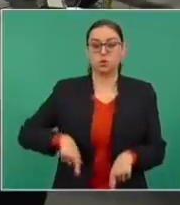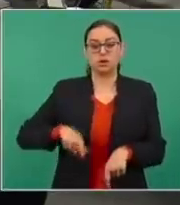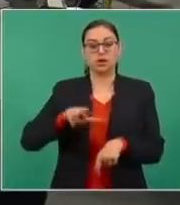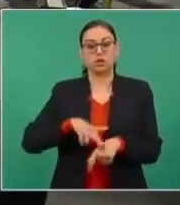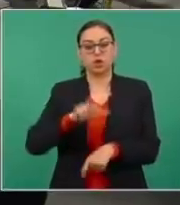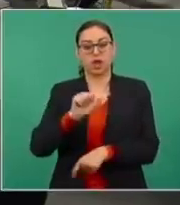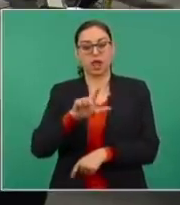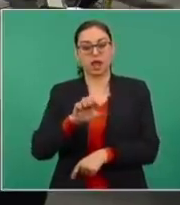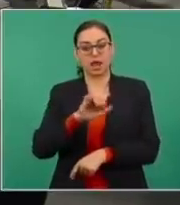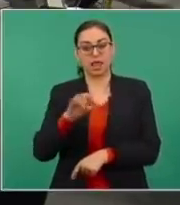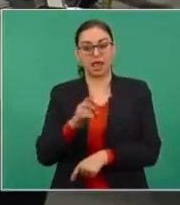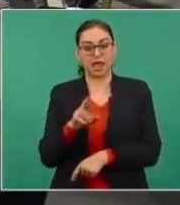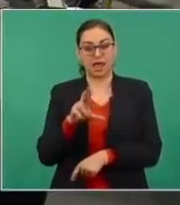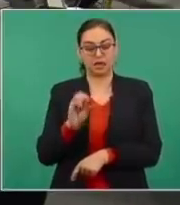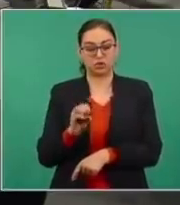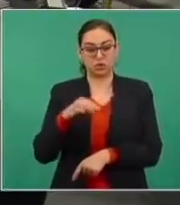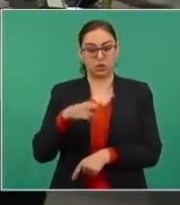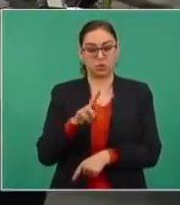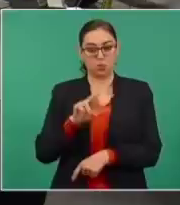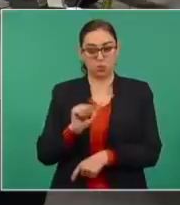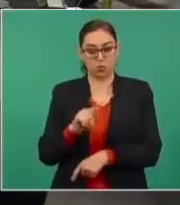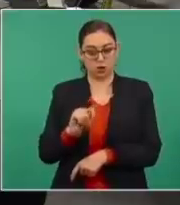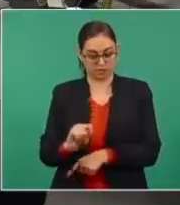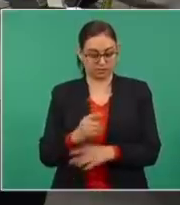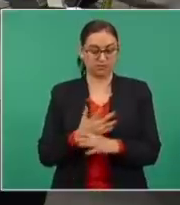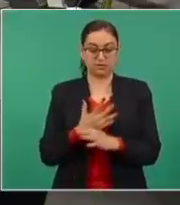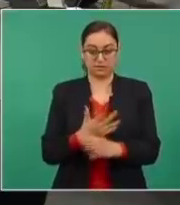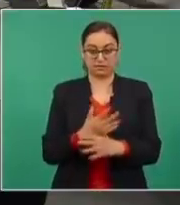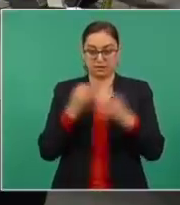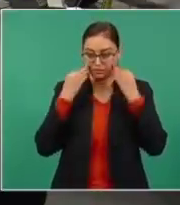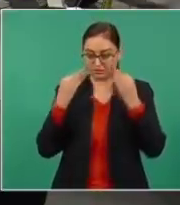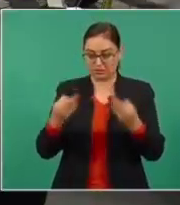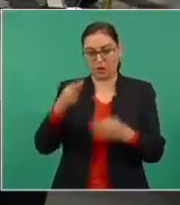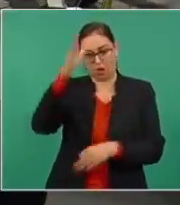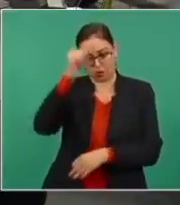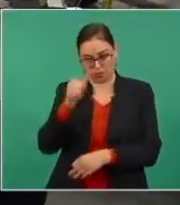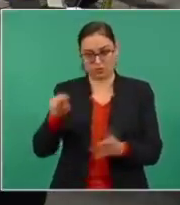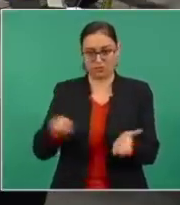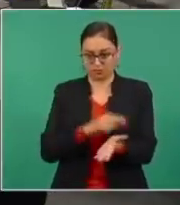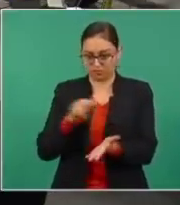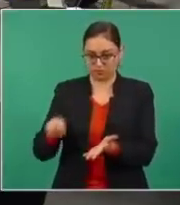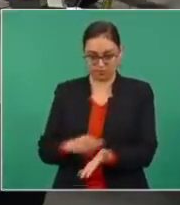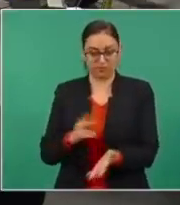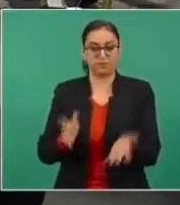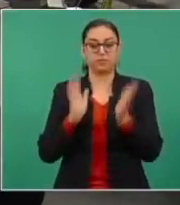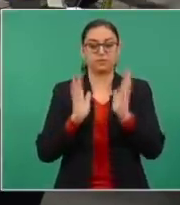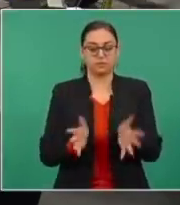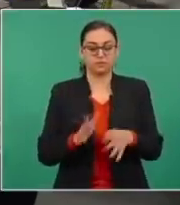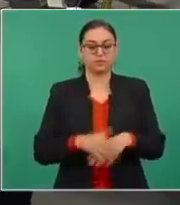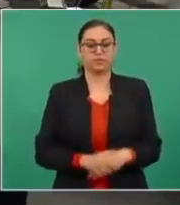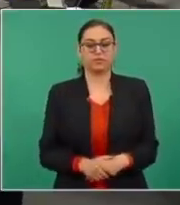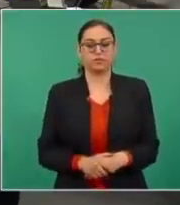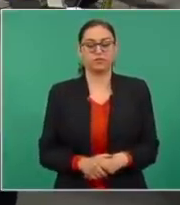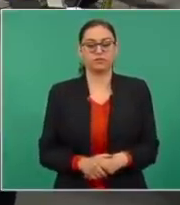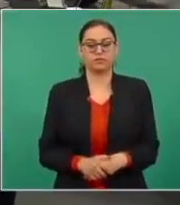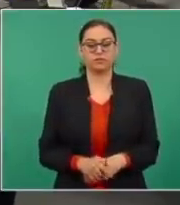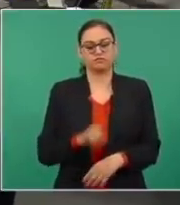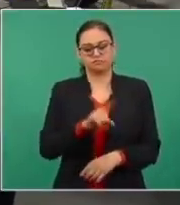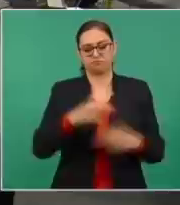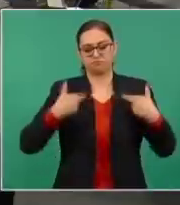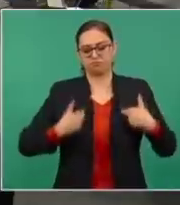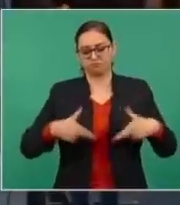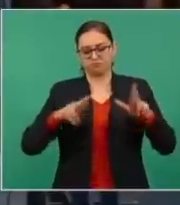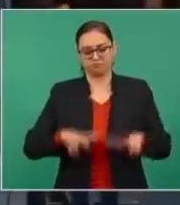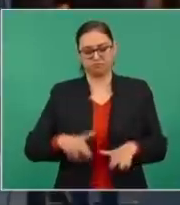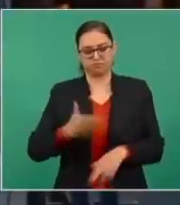del acuerdo en donde él funge como testigo. Yo hablé con su vocero y coordinador